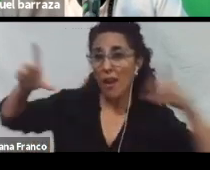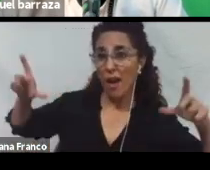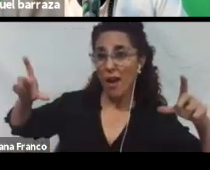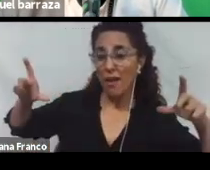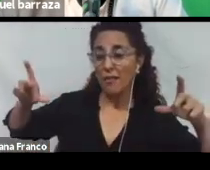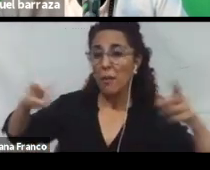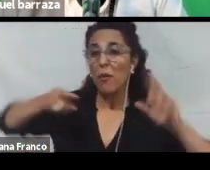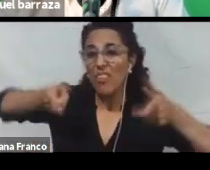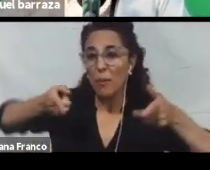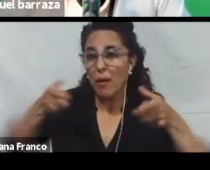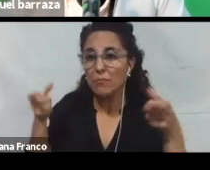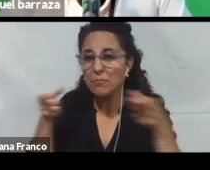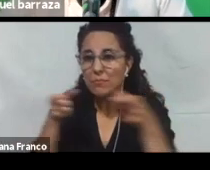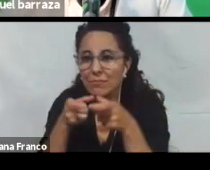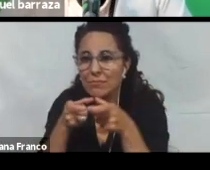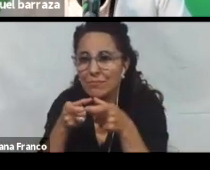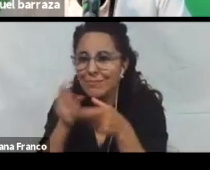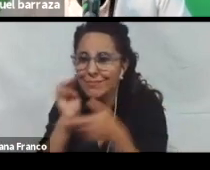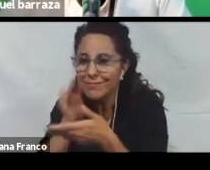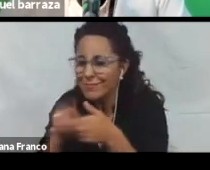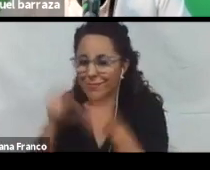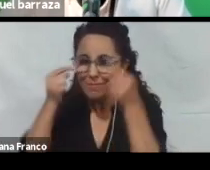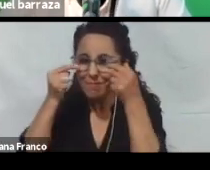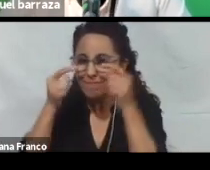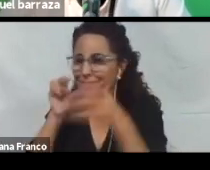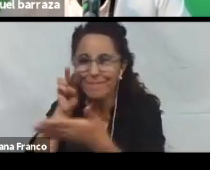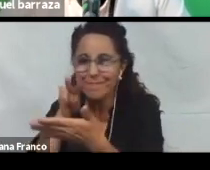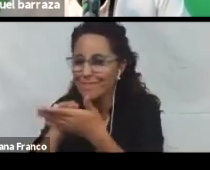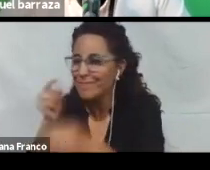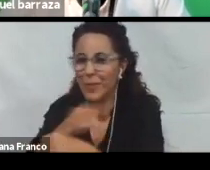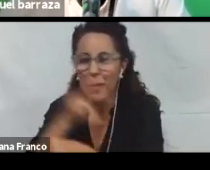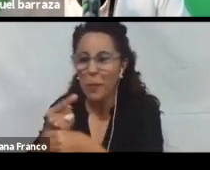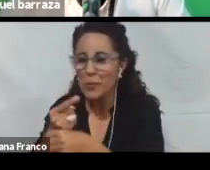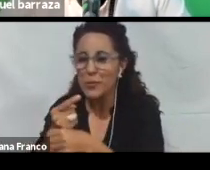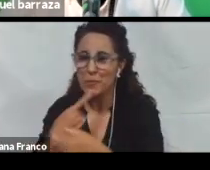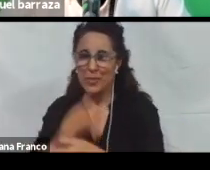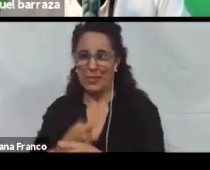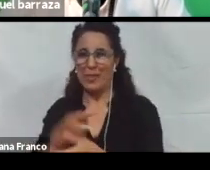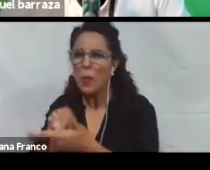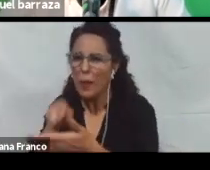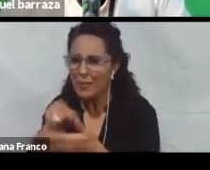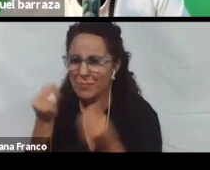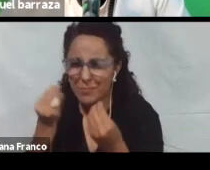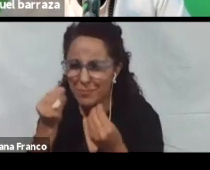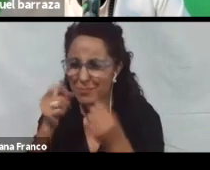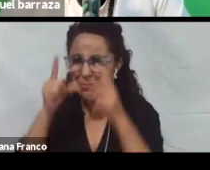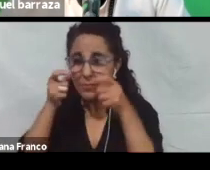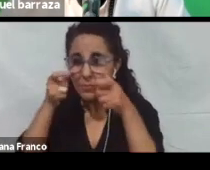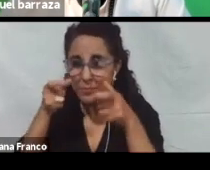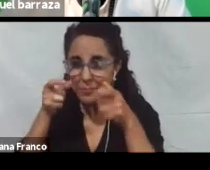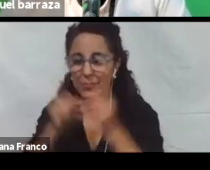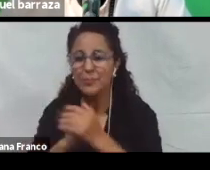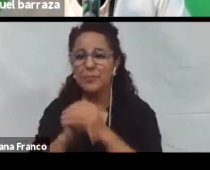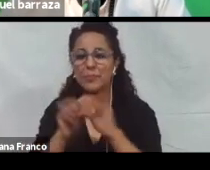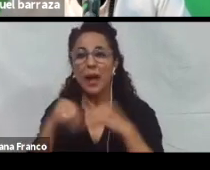chiquita. Hay personas que no ven. Hay personas. Que no llegan a distinguir. A que se ve. Por nuestra resolución de pantalla.